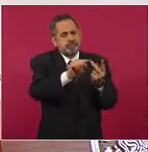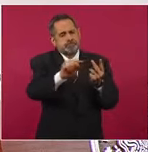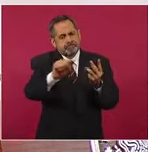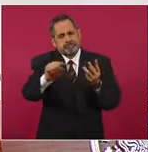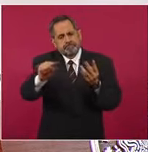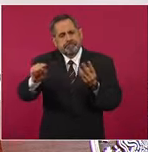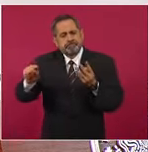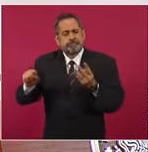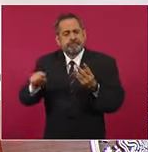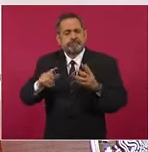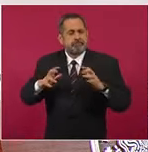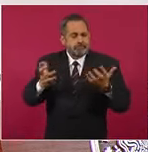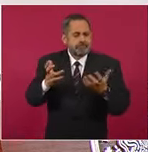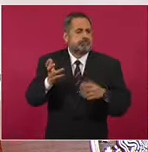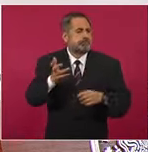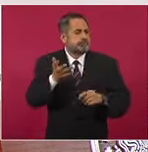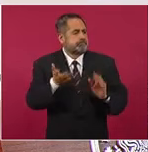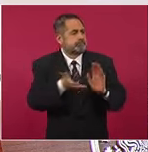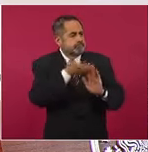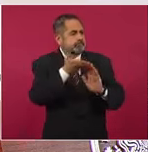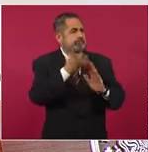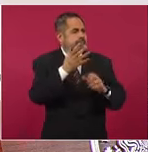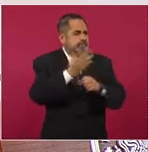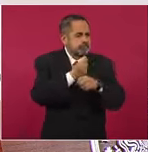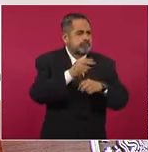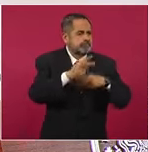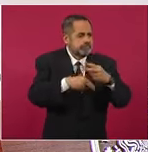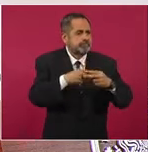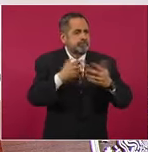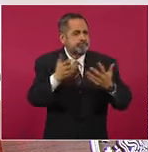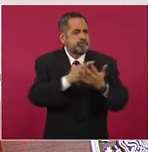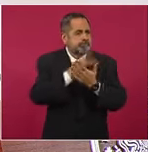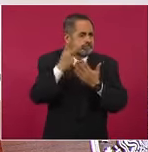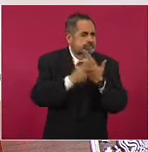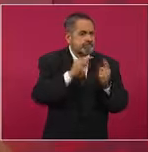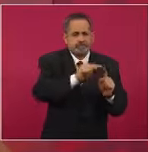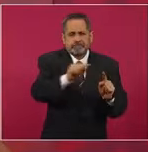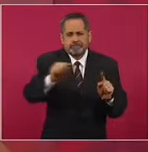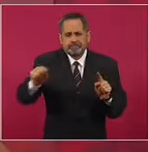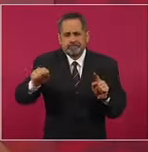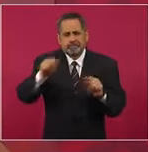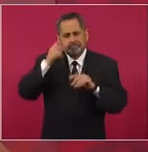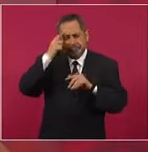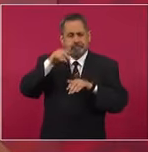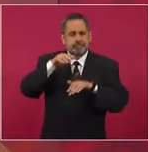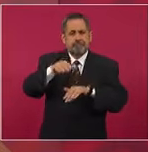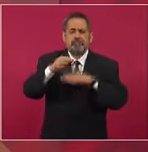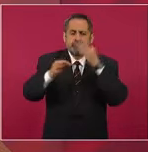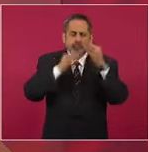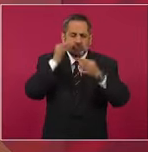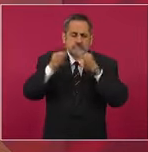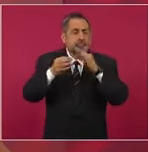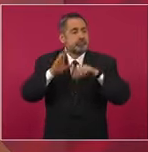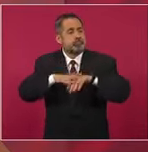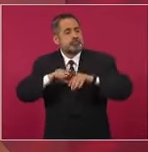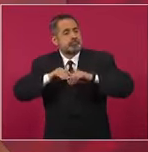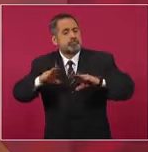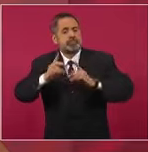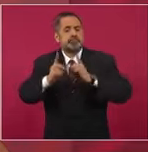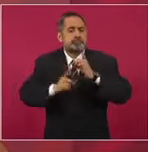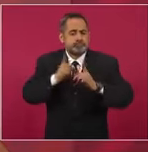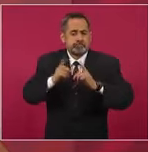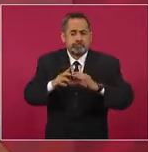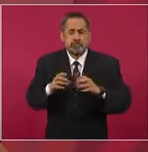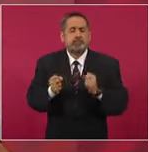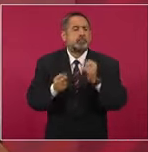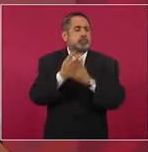que se han hecho para la promoción deportiva, cuántas